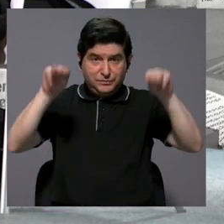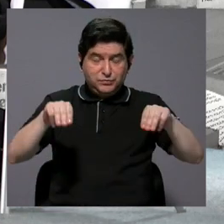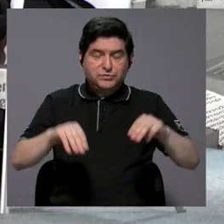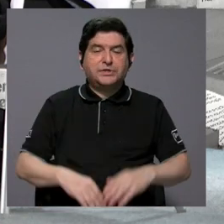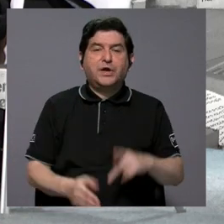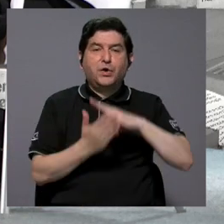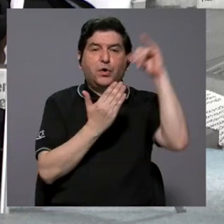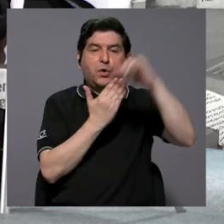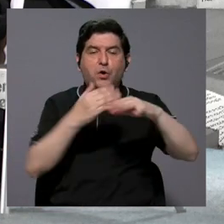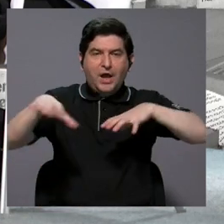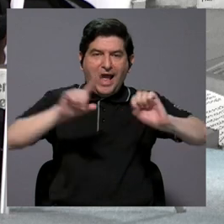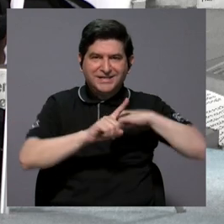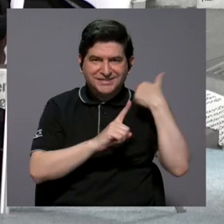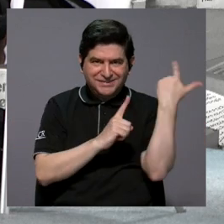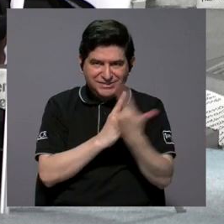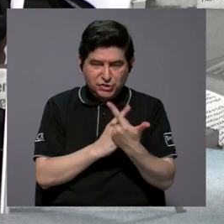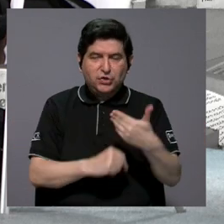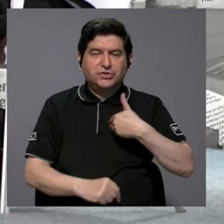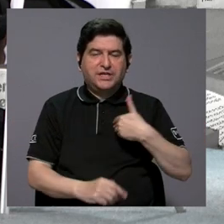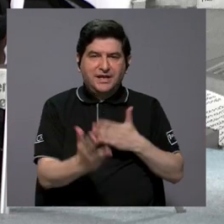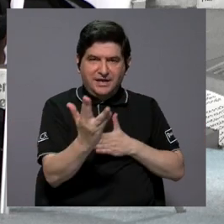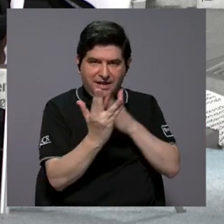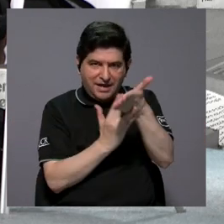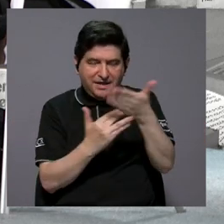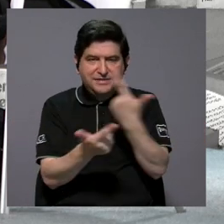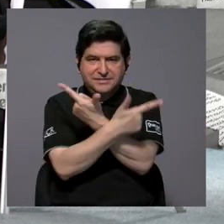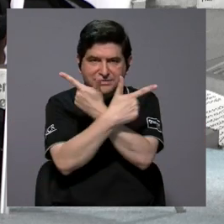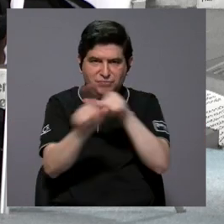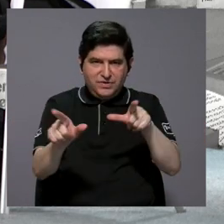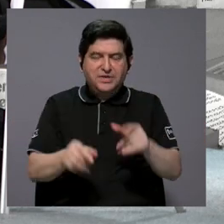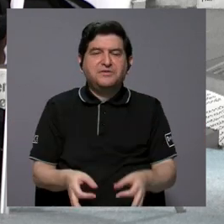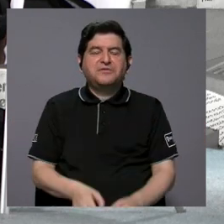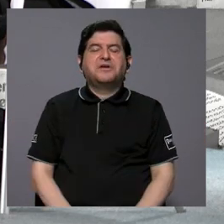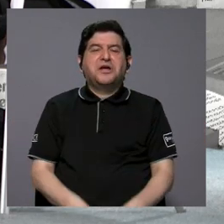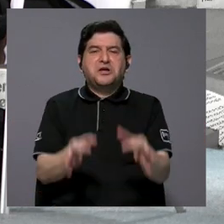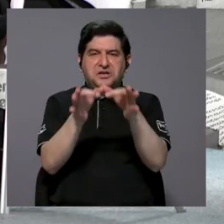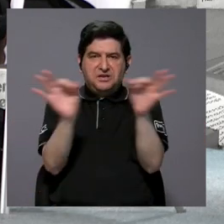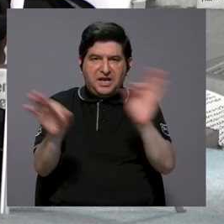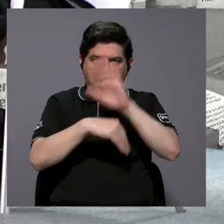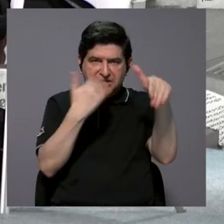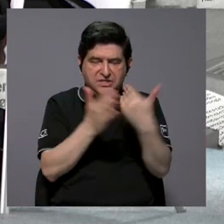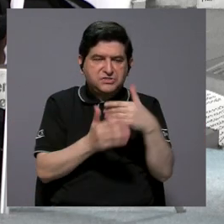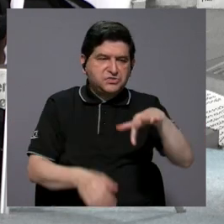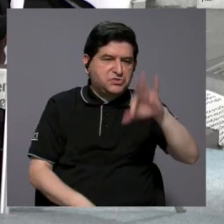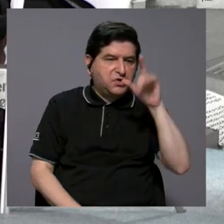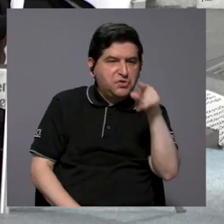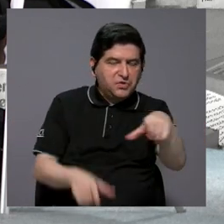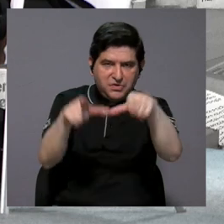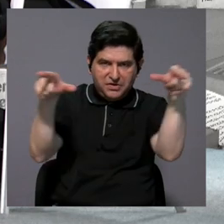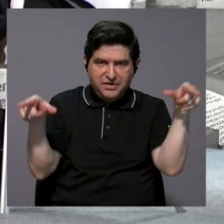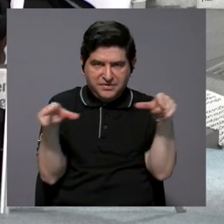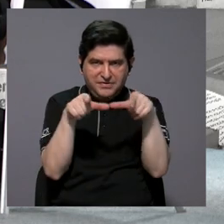acción social, tiene entrada libre y es gratuito todo lo que se va a encontrar ahí.